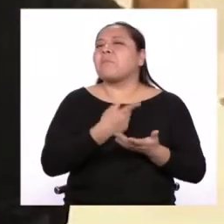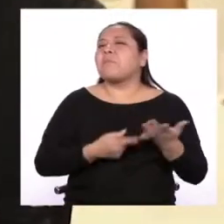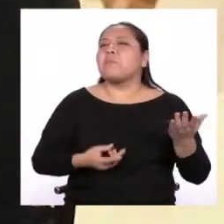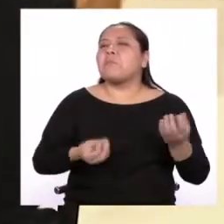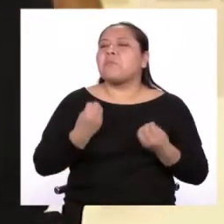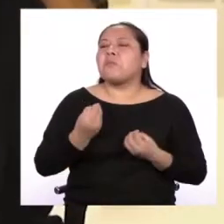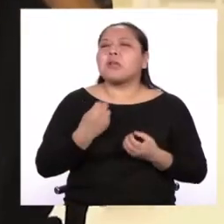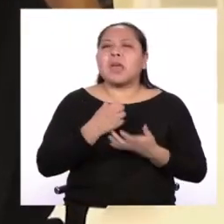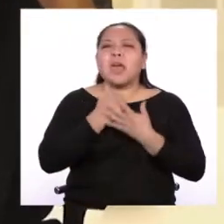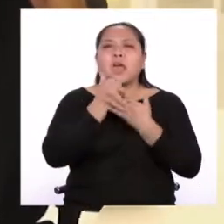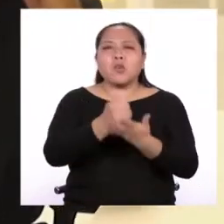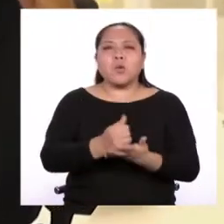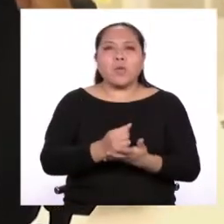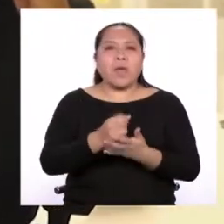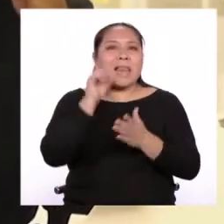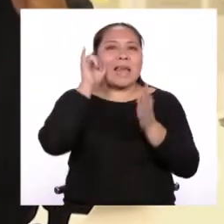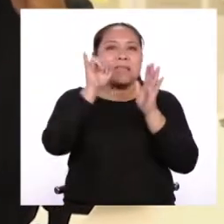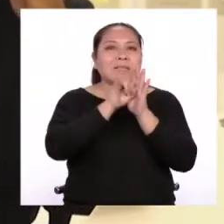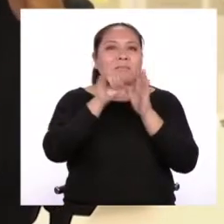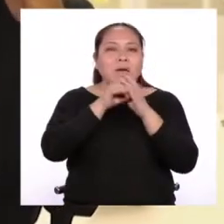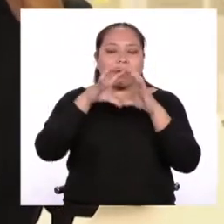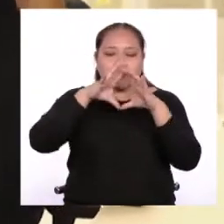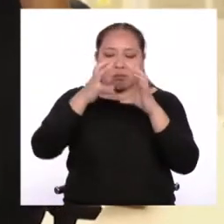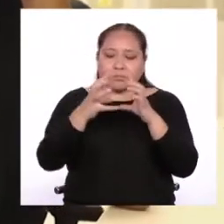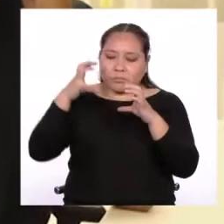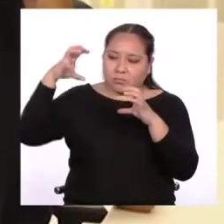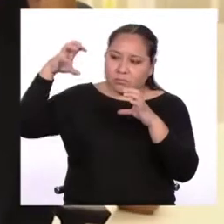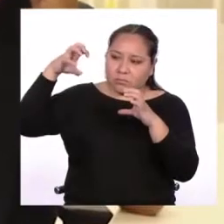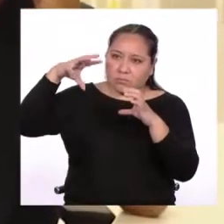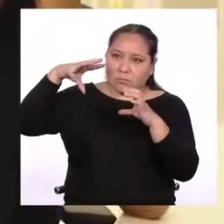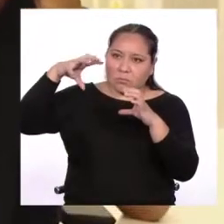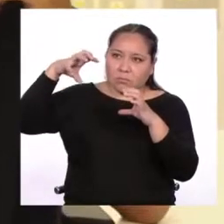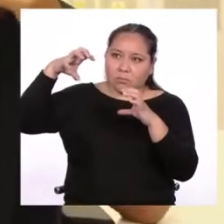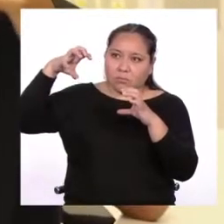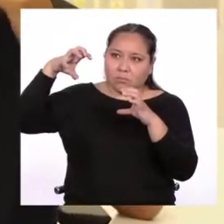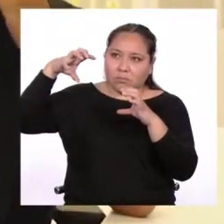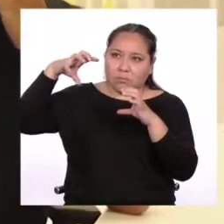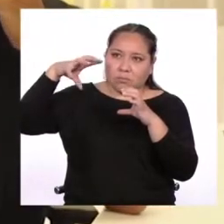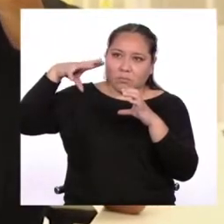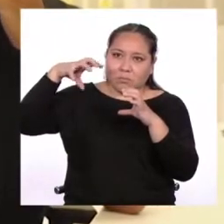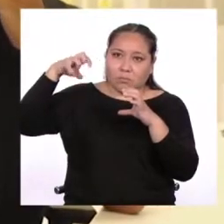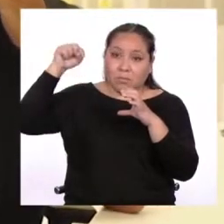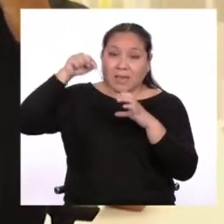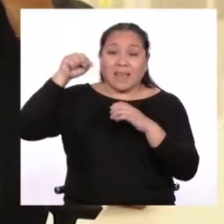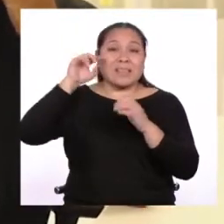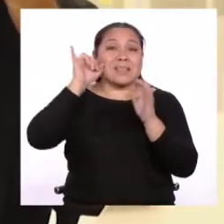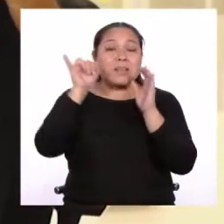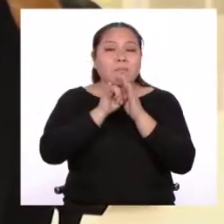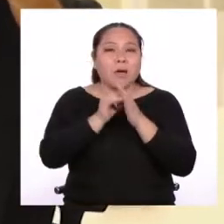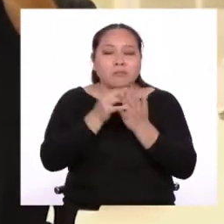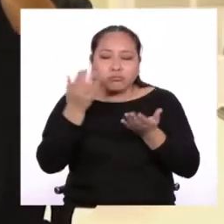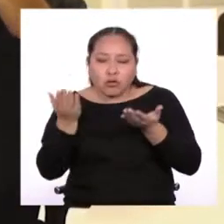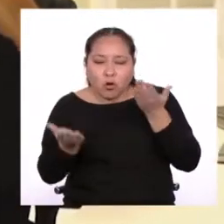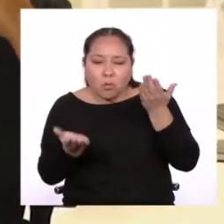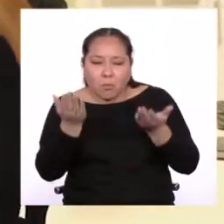tener imágenes desde arriba? Ok, las imágenes normalmente nos sirven para poder comparar y hacer un diagnóstico, ¿no? De las